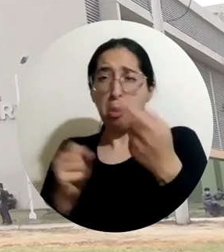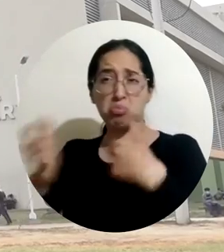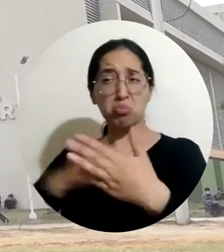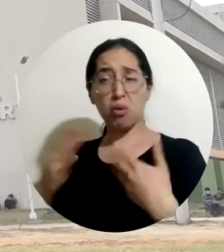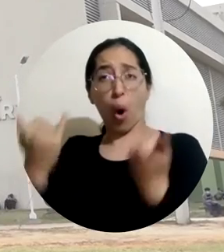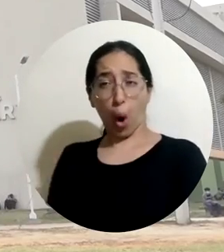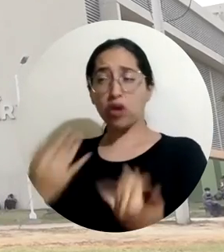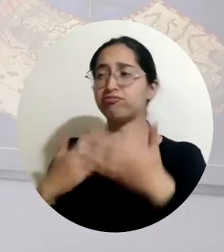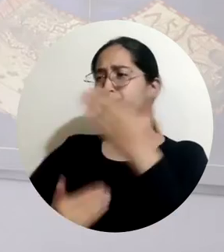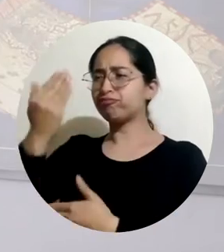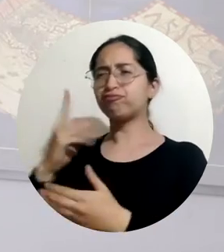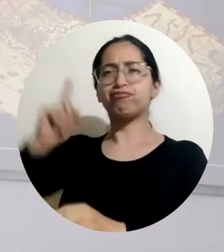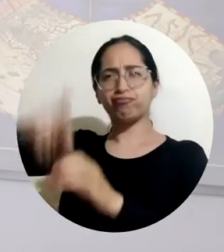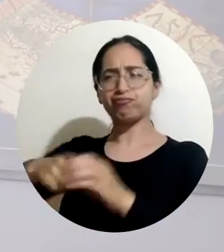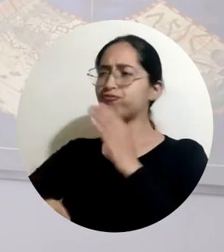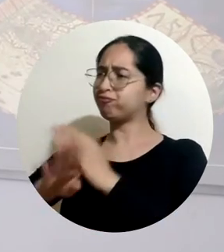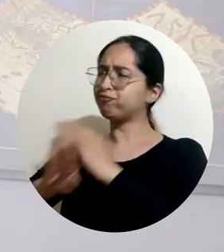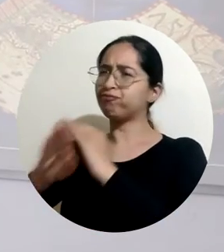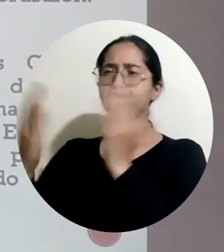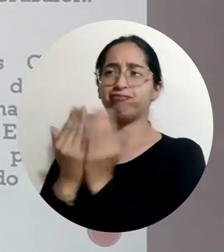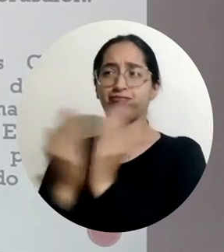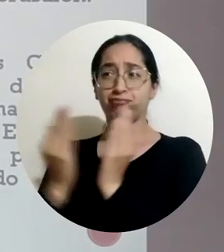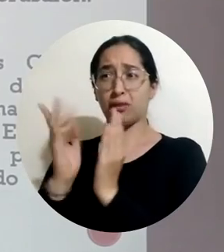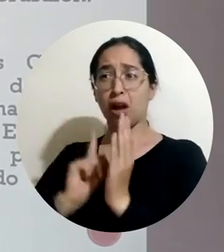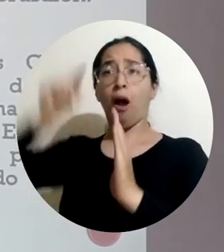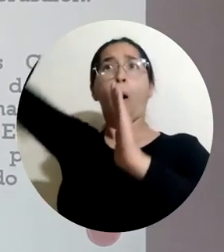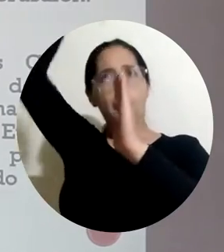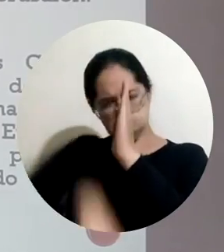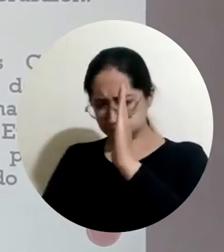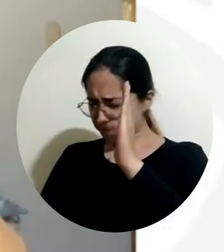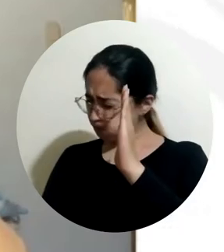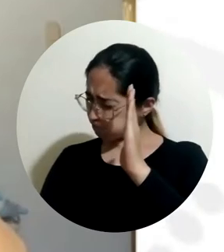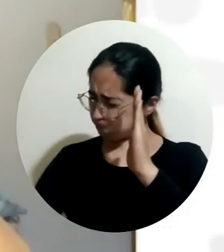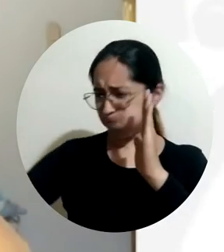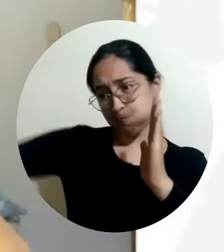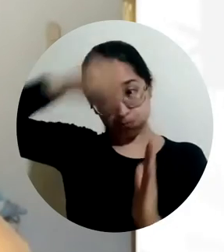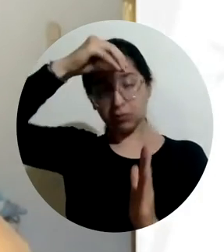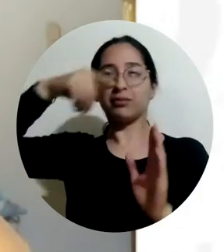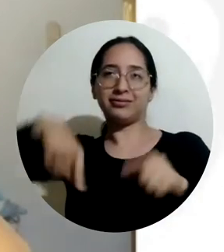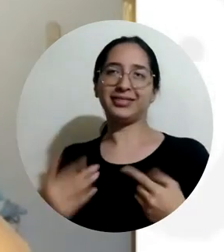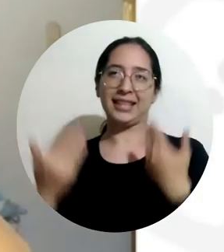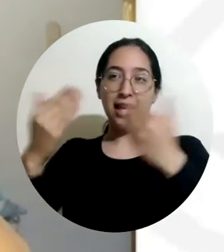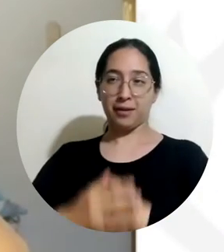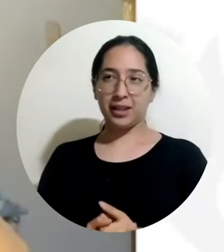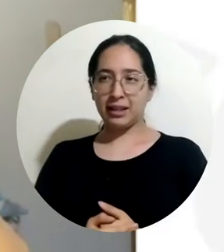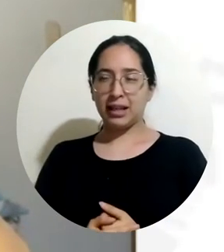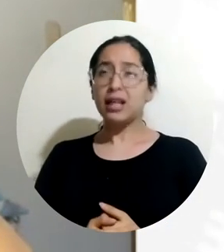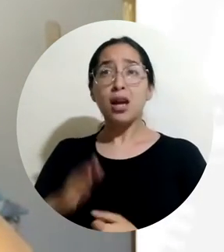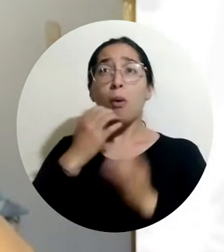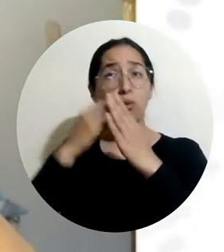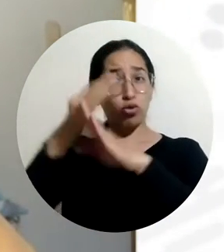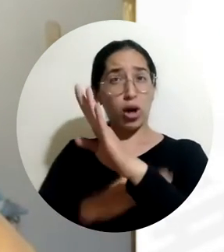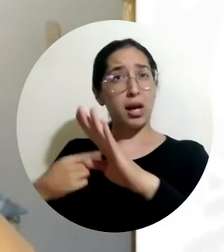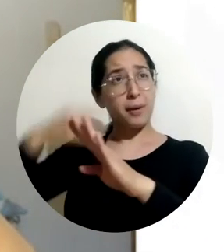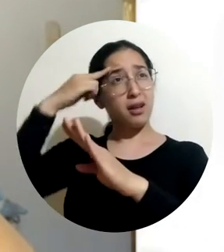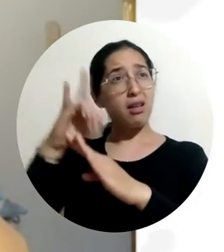Magdalena su formación, hoy como estudiante, siente que navegará en mundos profundos. Sinceramente, creí que para mí ya las oportunidades